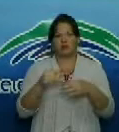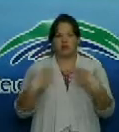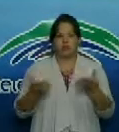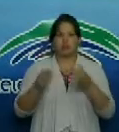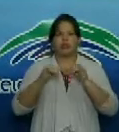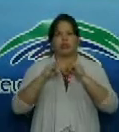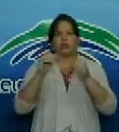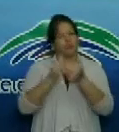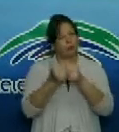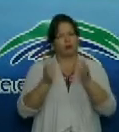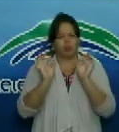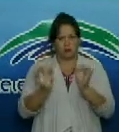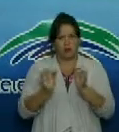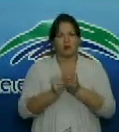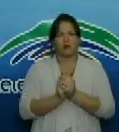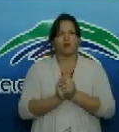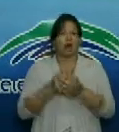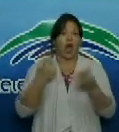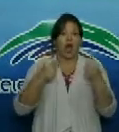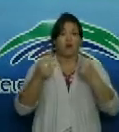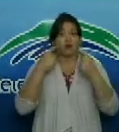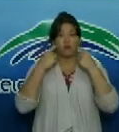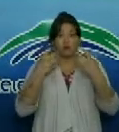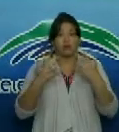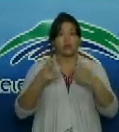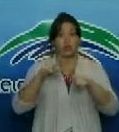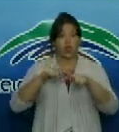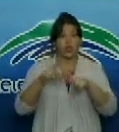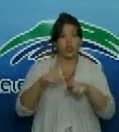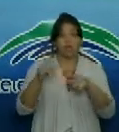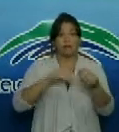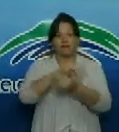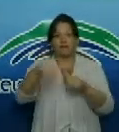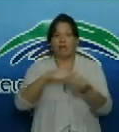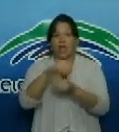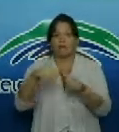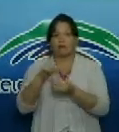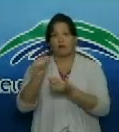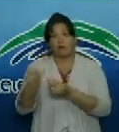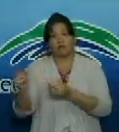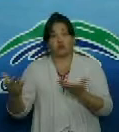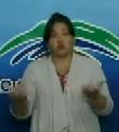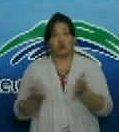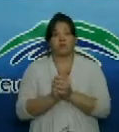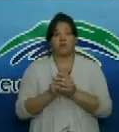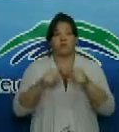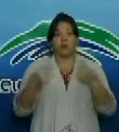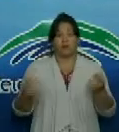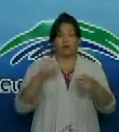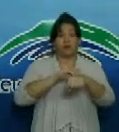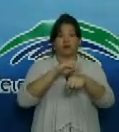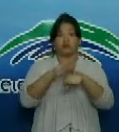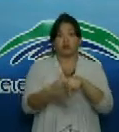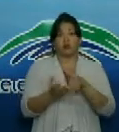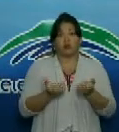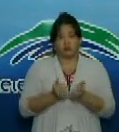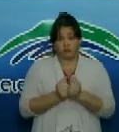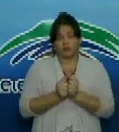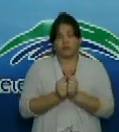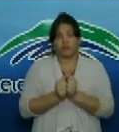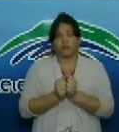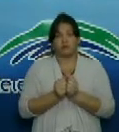cosas interesantes porque los olguineros han tenido que hacer modificaciones por supuesto ante la presencia de la COVID